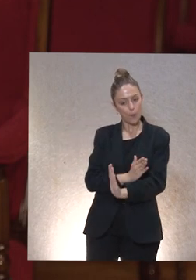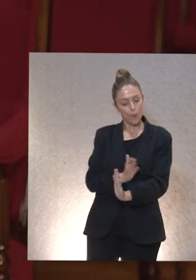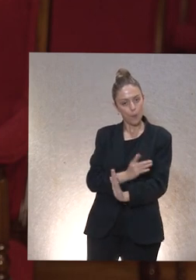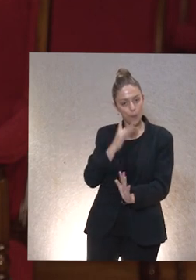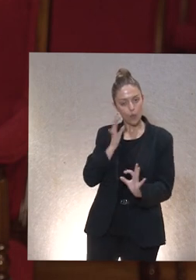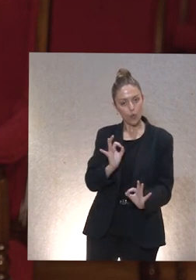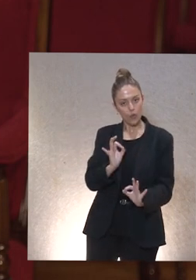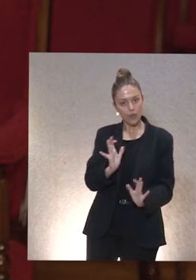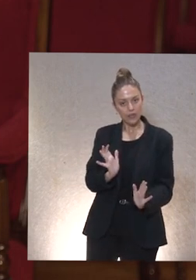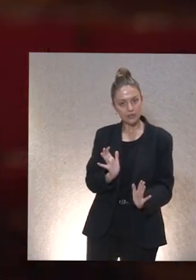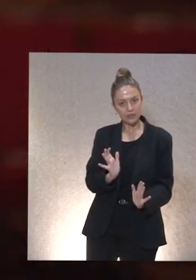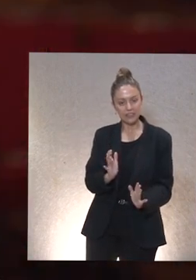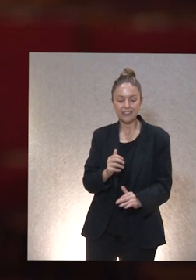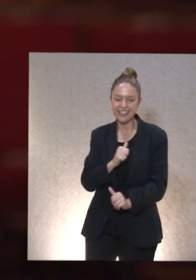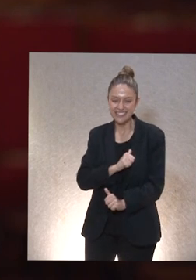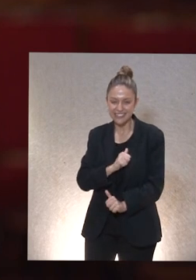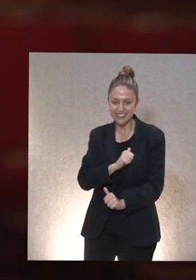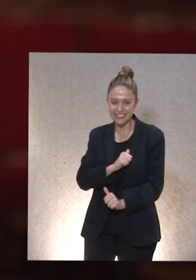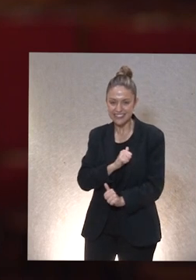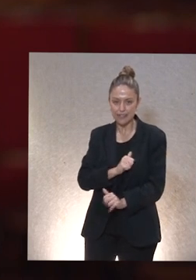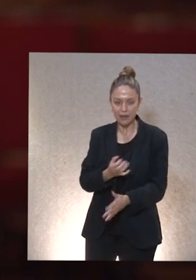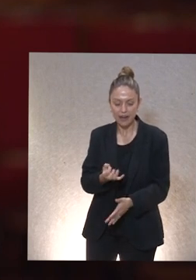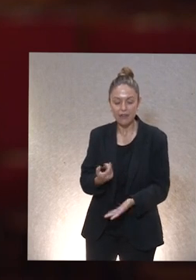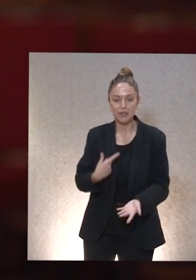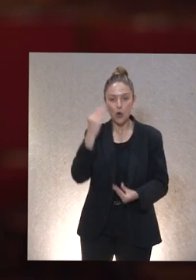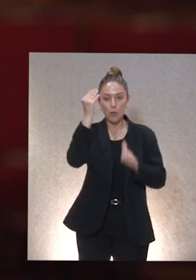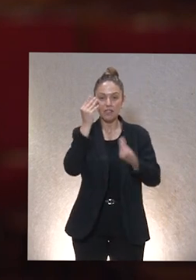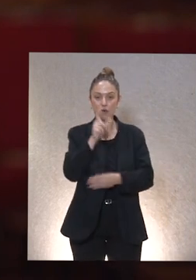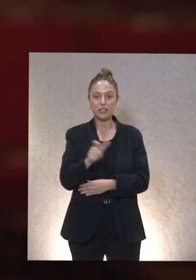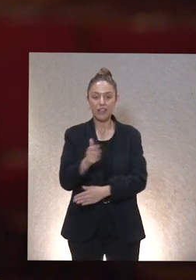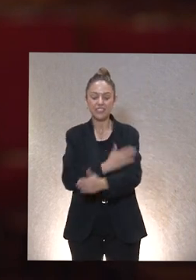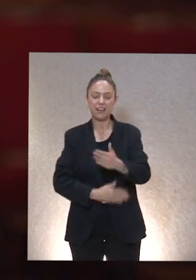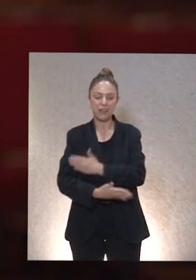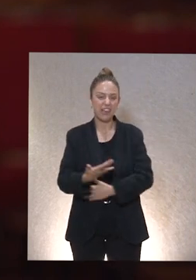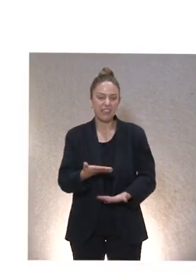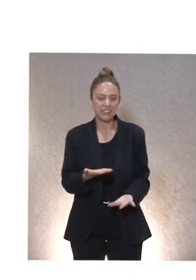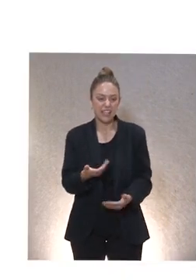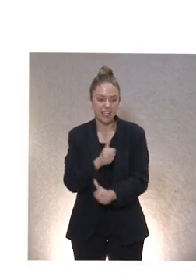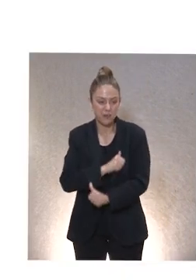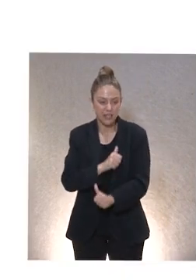Hay que esperar un poquito más. Bueno, yo creo que las personas con discapacidad están como cansadas de esperar.